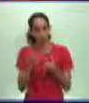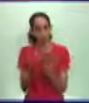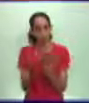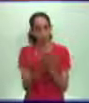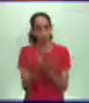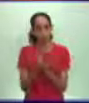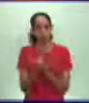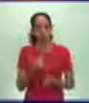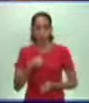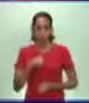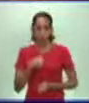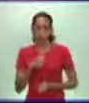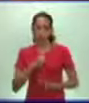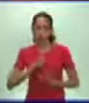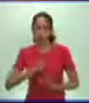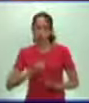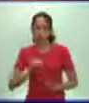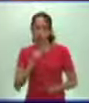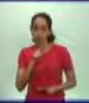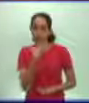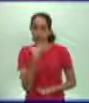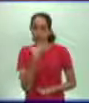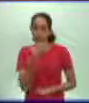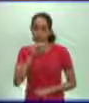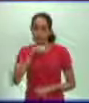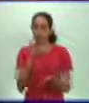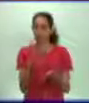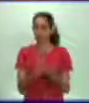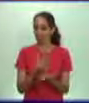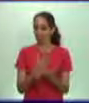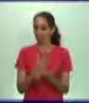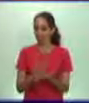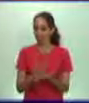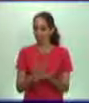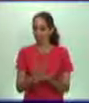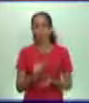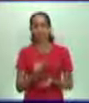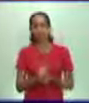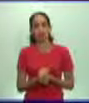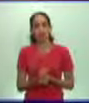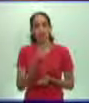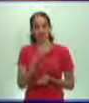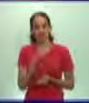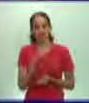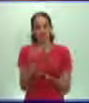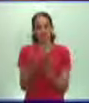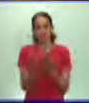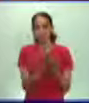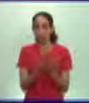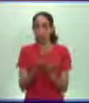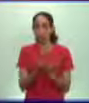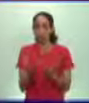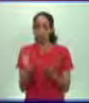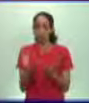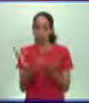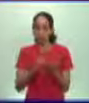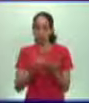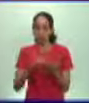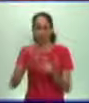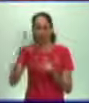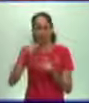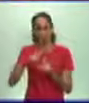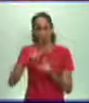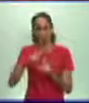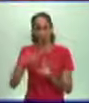encuentro también le haya sido atractivo y que le haya dejado motivado a continuar la lectura individual en su libro de texto para seguir